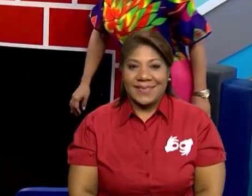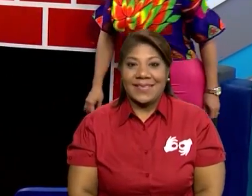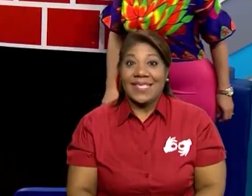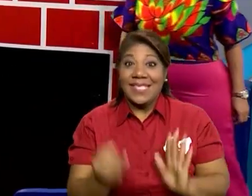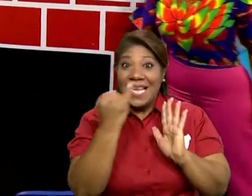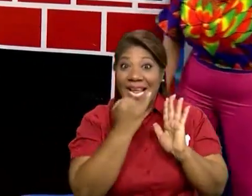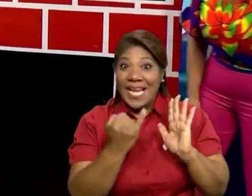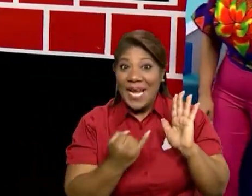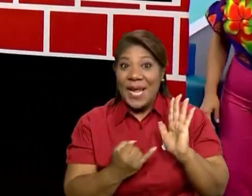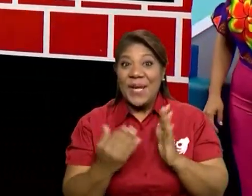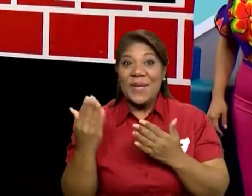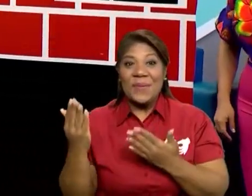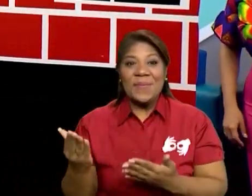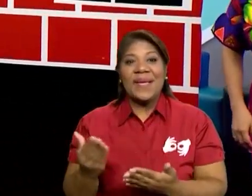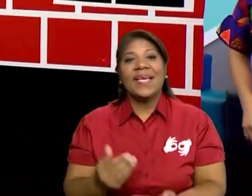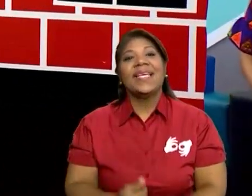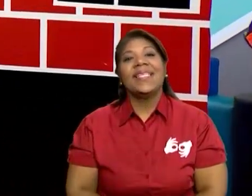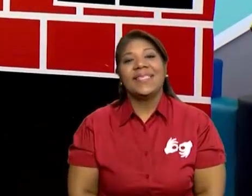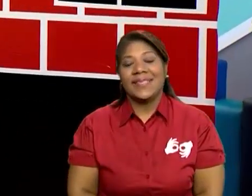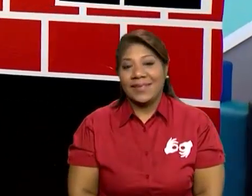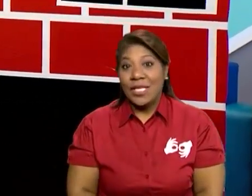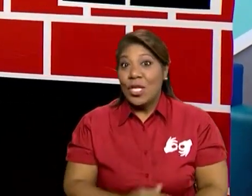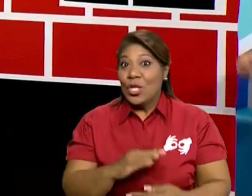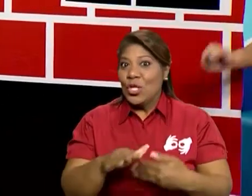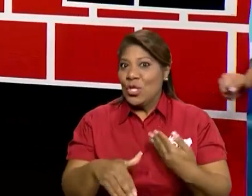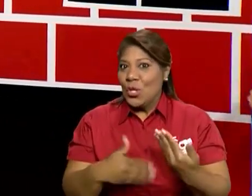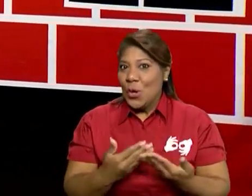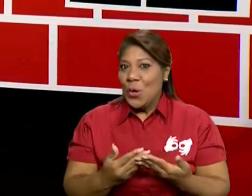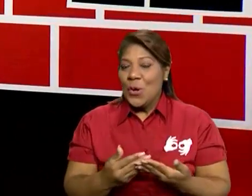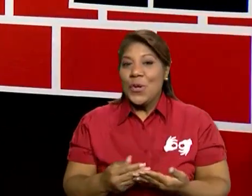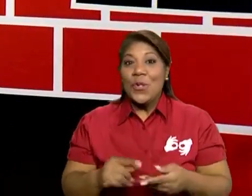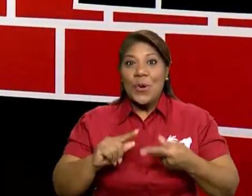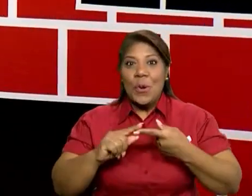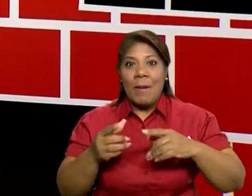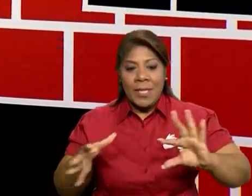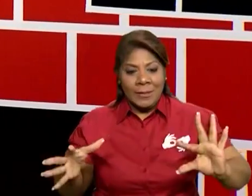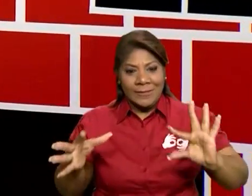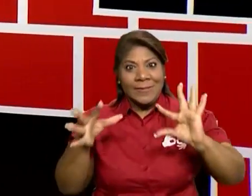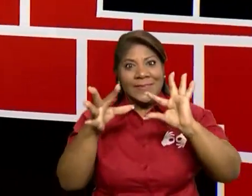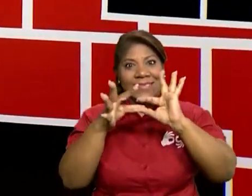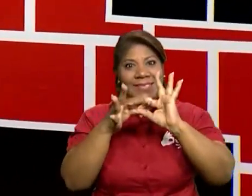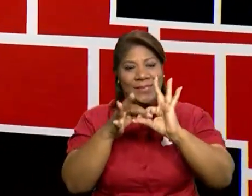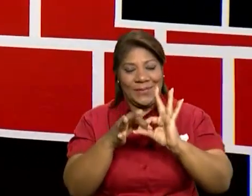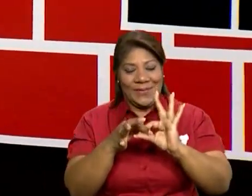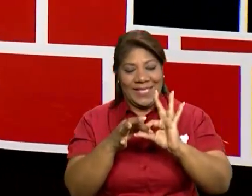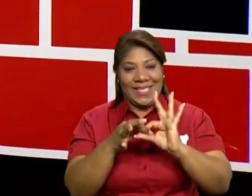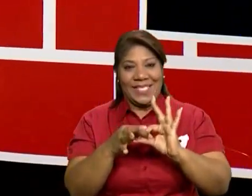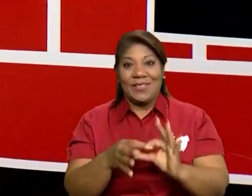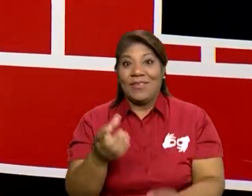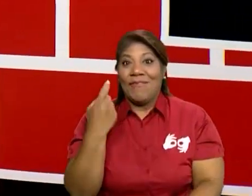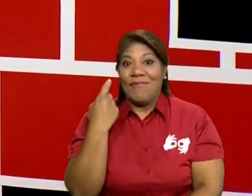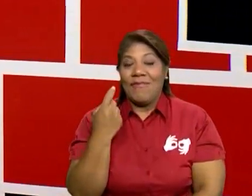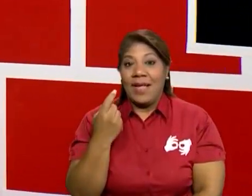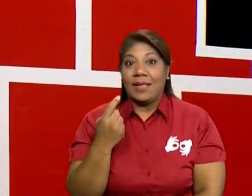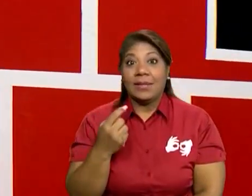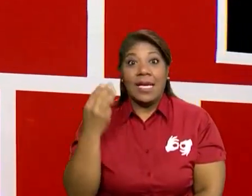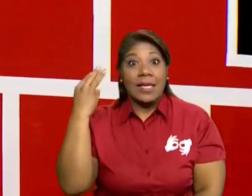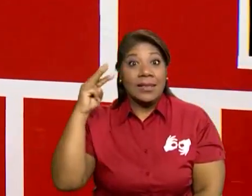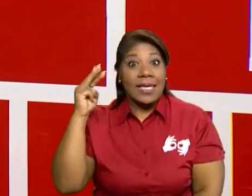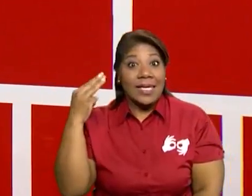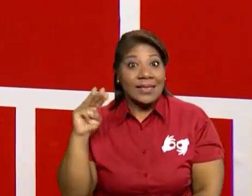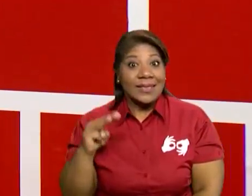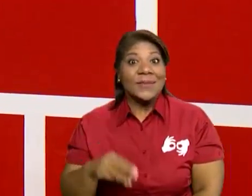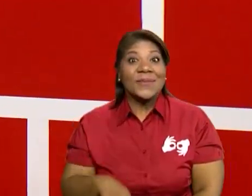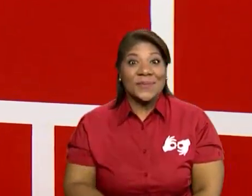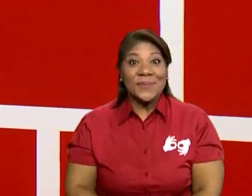Y ahí está. Perfecto. Lo estamos haciendo bien, Maestra. Así es. Bueno, seguimos con la canción porque nos quedan cuántas? Dos. Nos quedan dos.